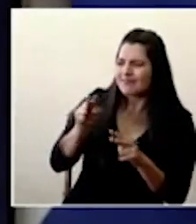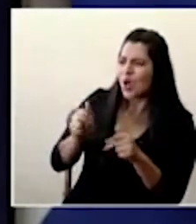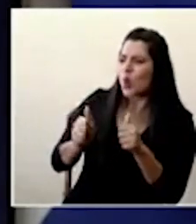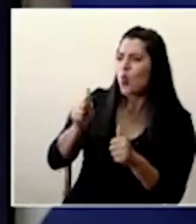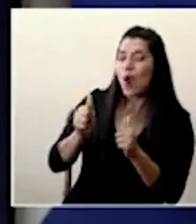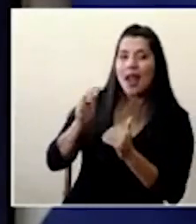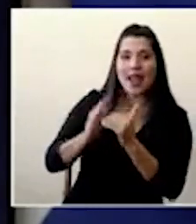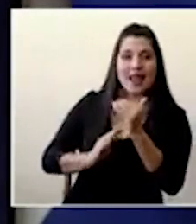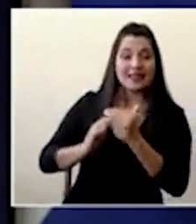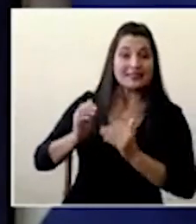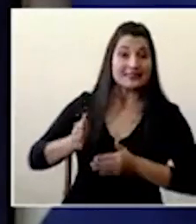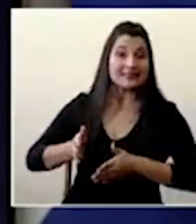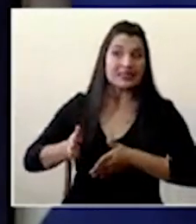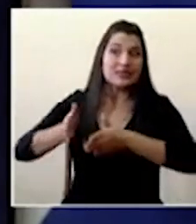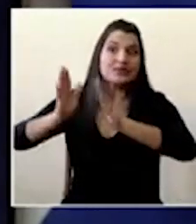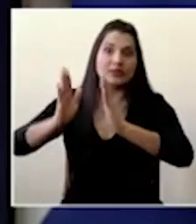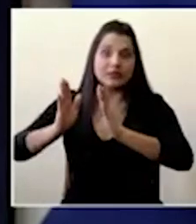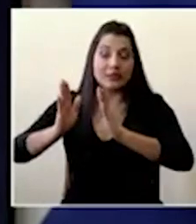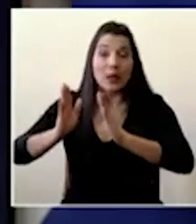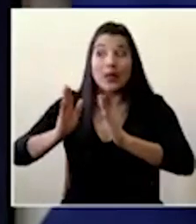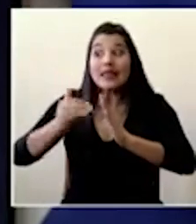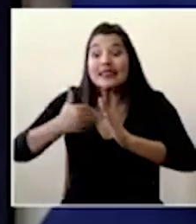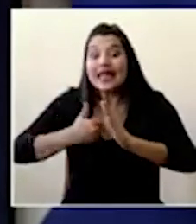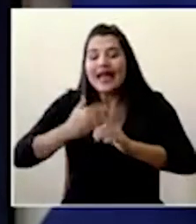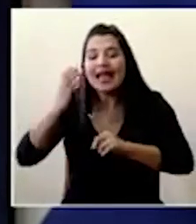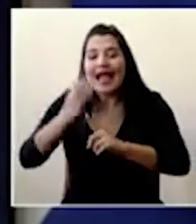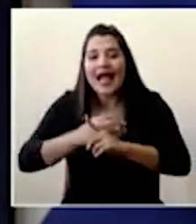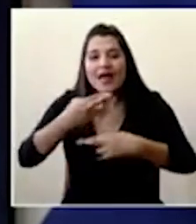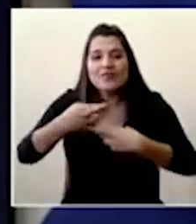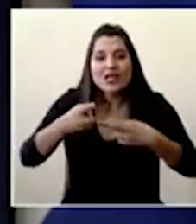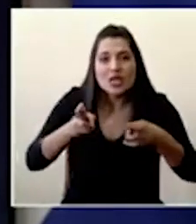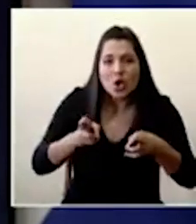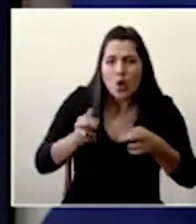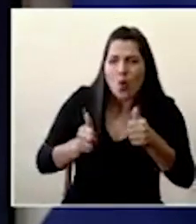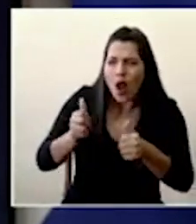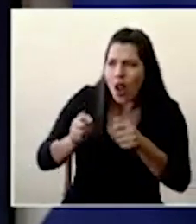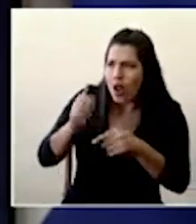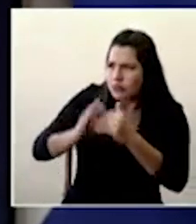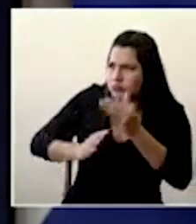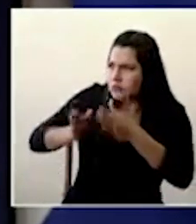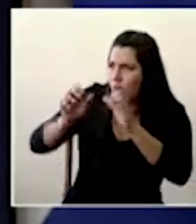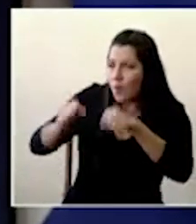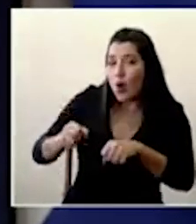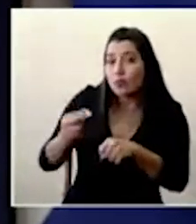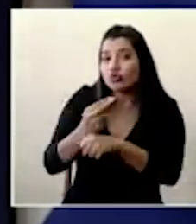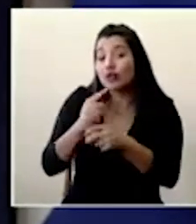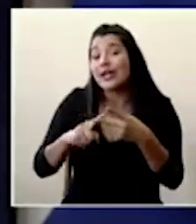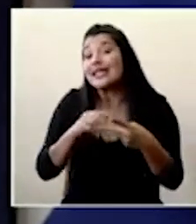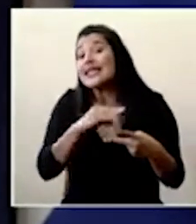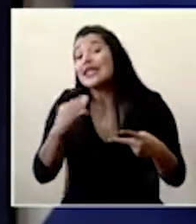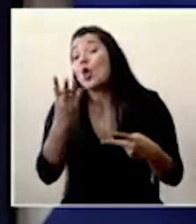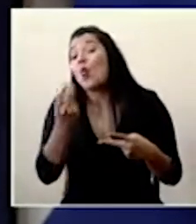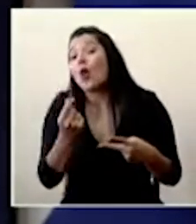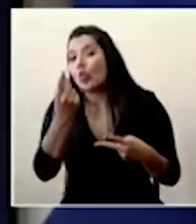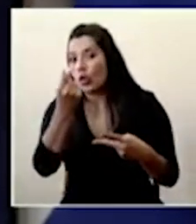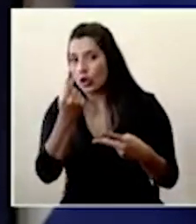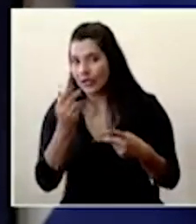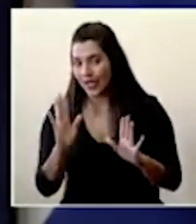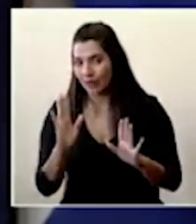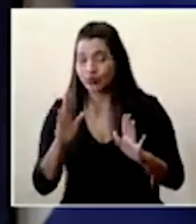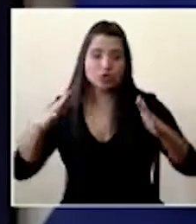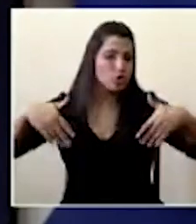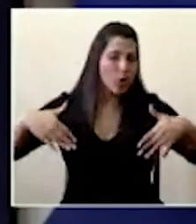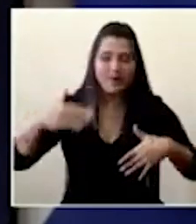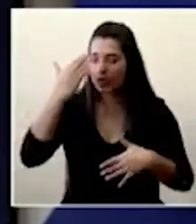en cada región del país que se podría utilizar y el costo que implicaría utilizarla así que no no tengo un dato de cuánto